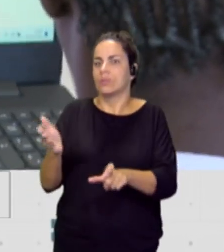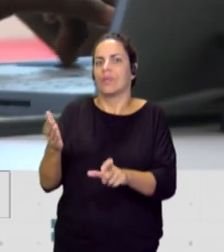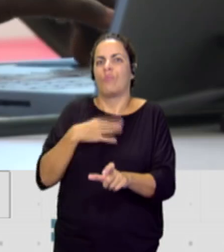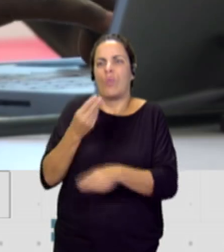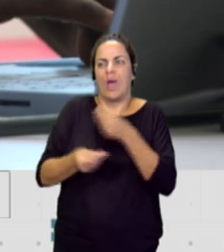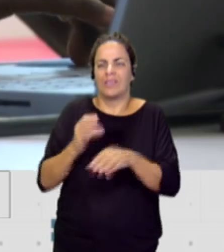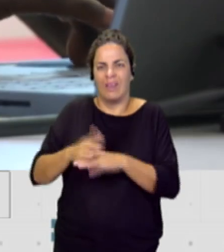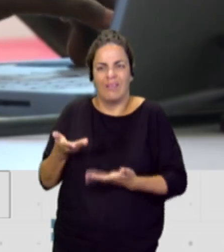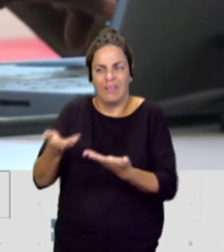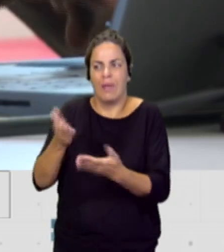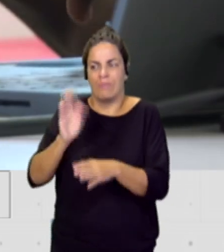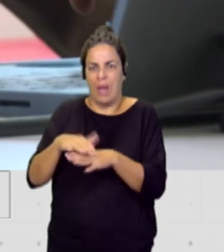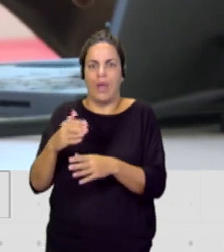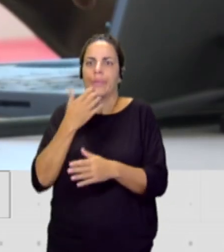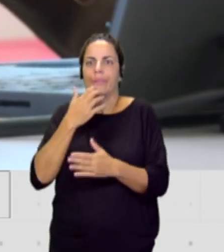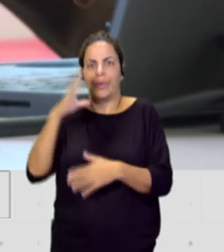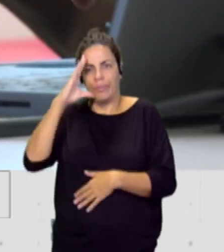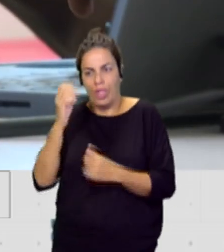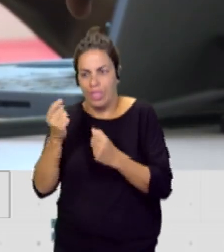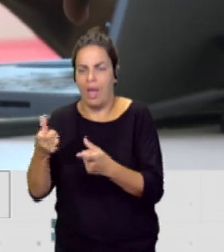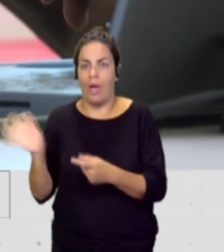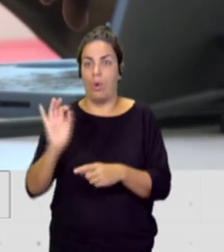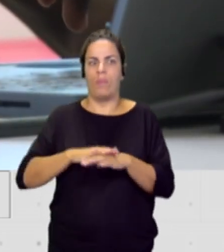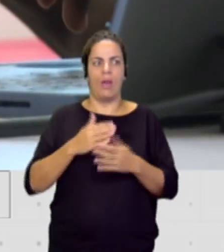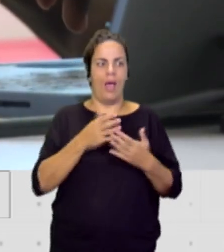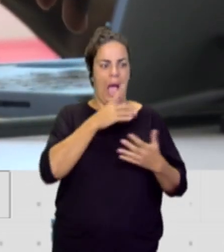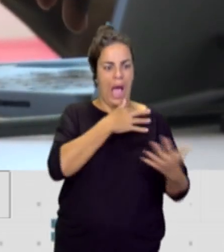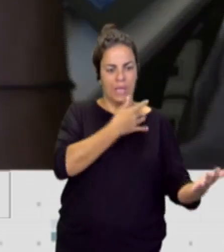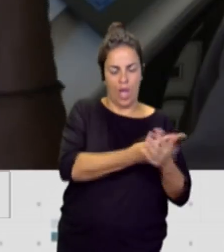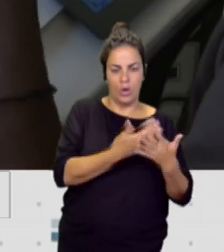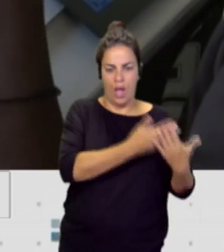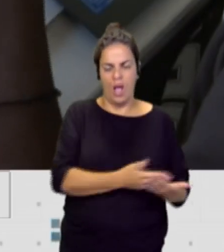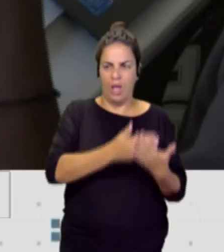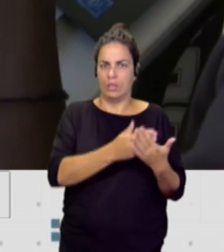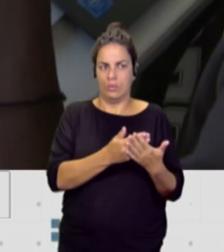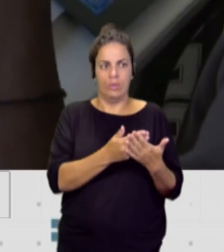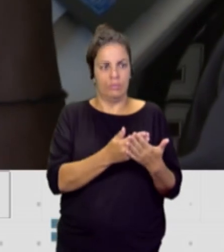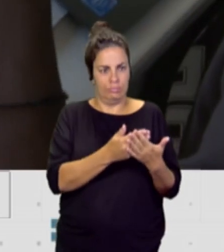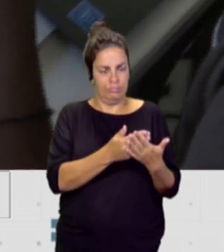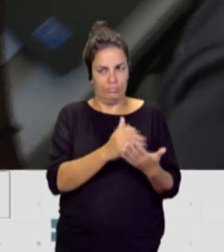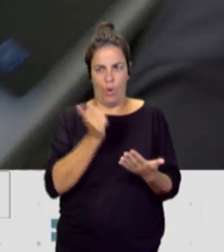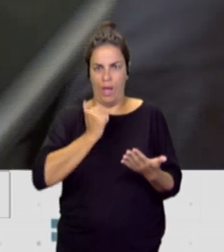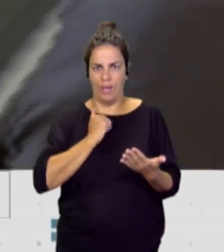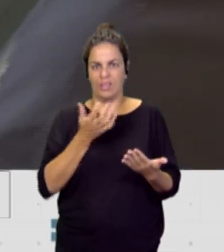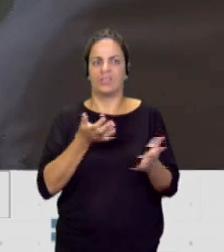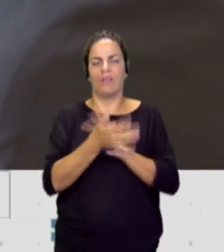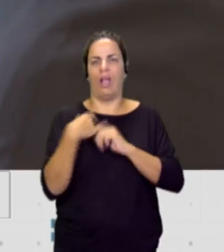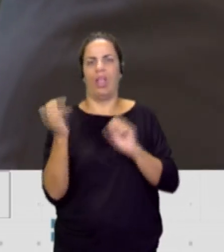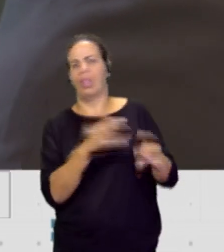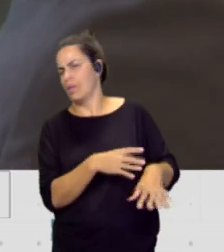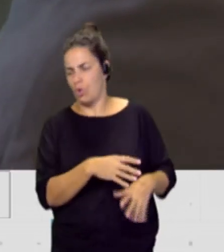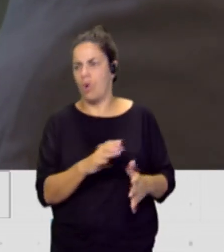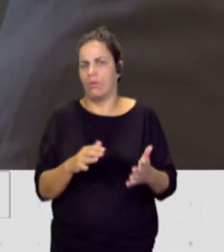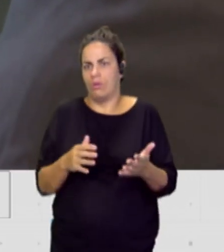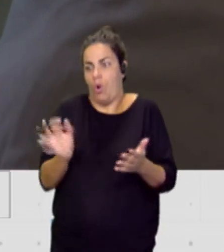agua de borrajas, para que lo que han estudiado lo apliquen aquí, que es donde les hemos formado. ¿Qué posibilidad hay? Y después, solo añadir una